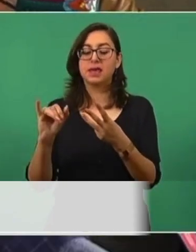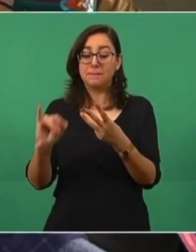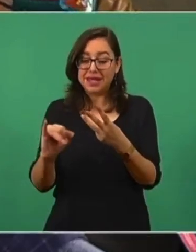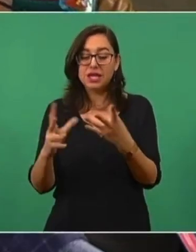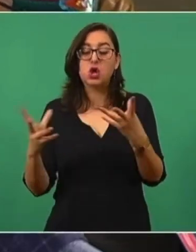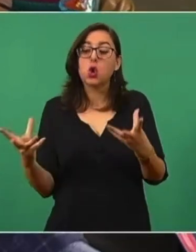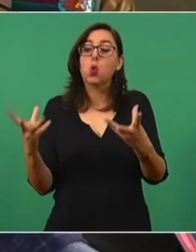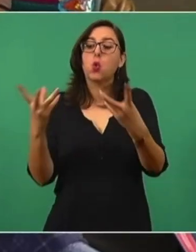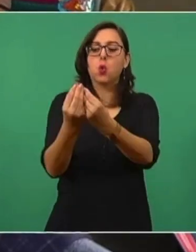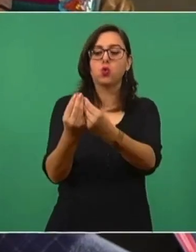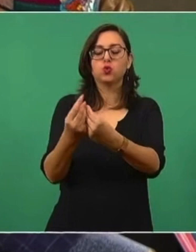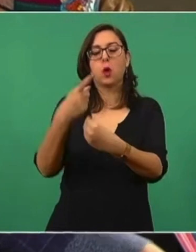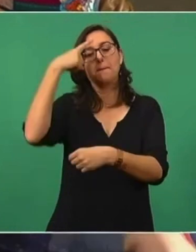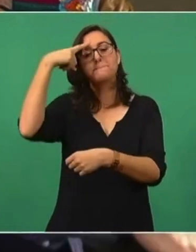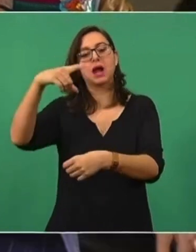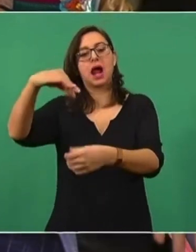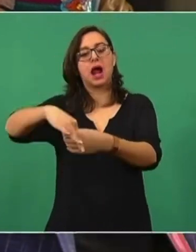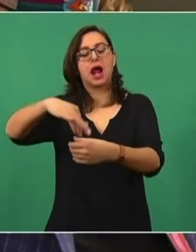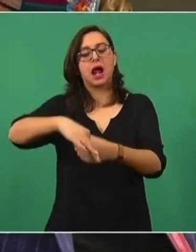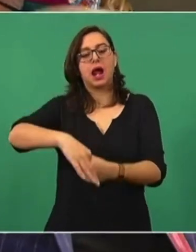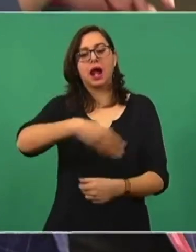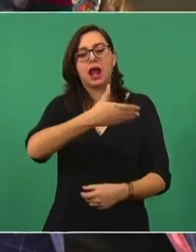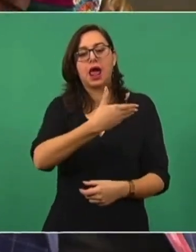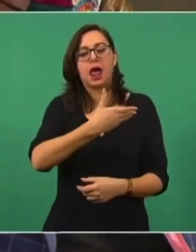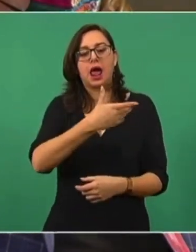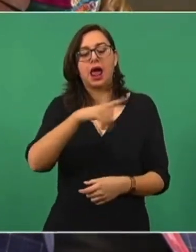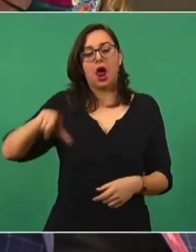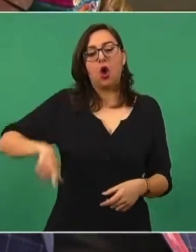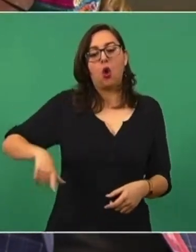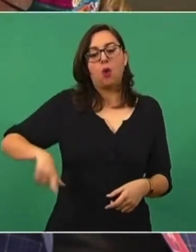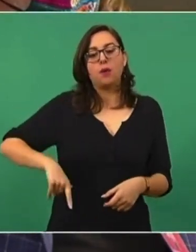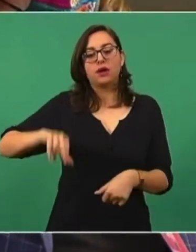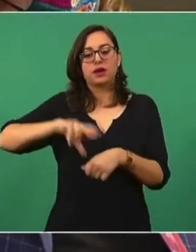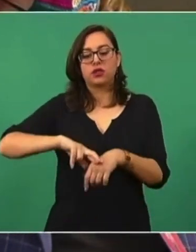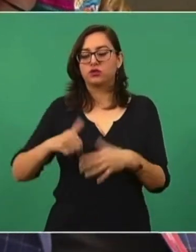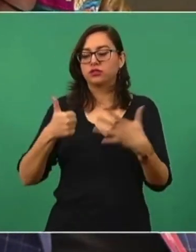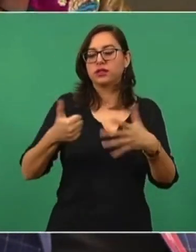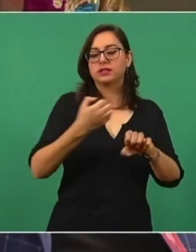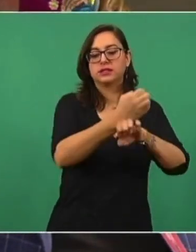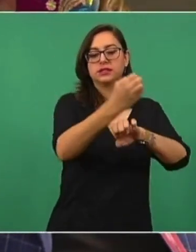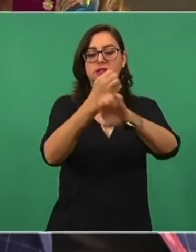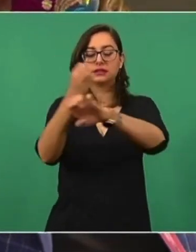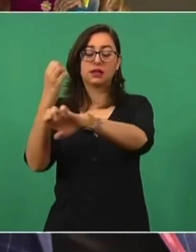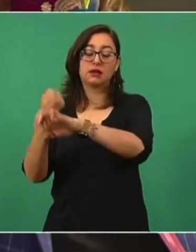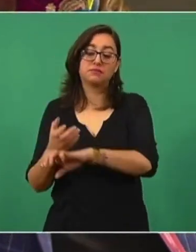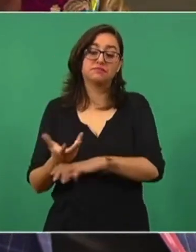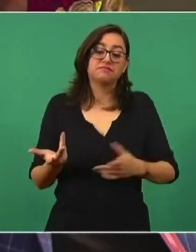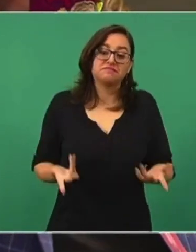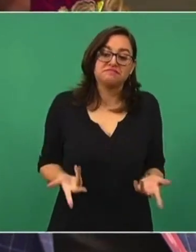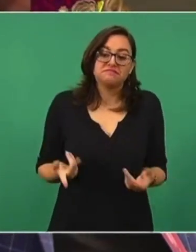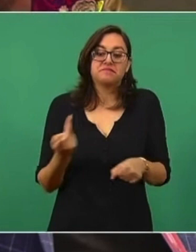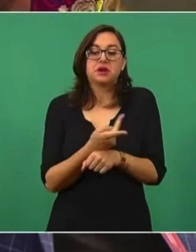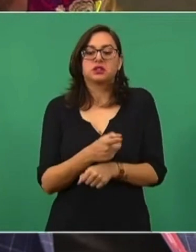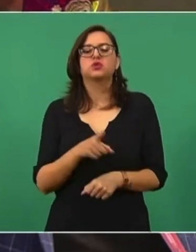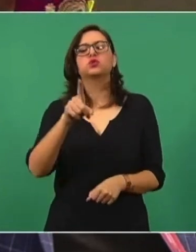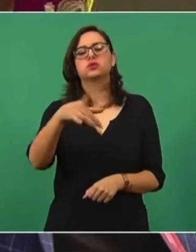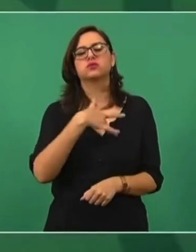de ellos. Decía no hace mucho el líder del PAN que él solo se veía oportunidad en un estado.